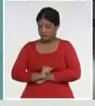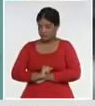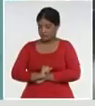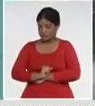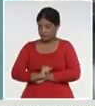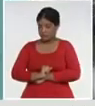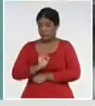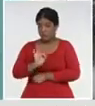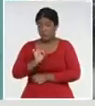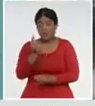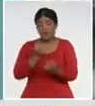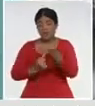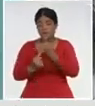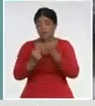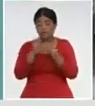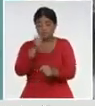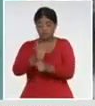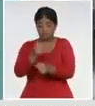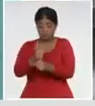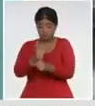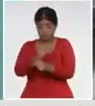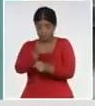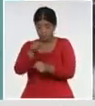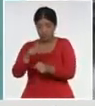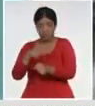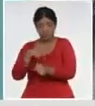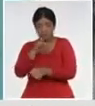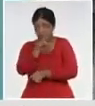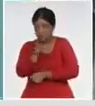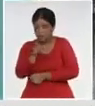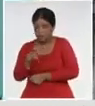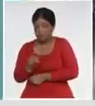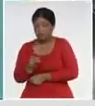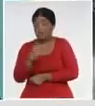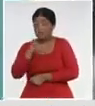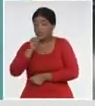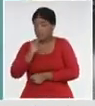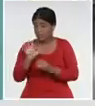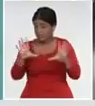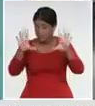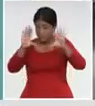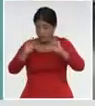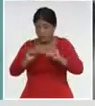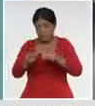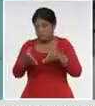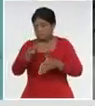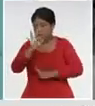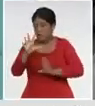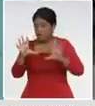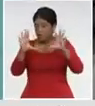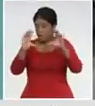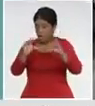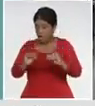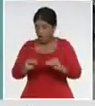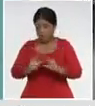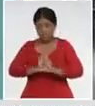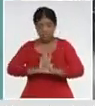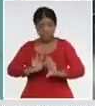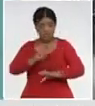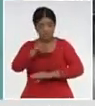algunos trabajadores del sector que en las noches, ya a las 8 de la noche, la ciudad duerme,